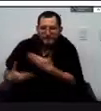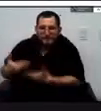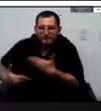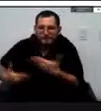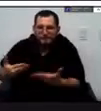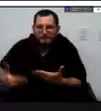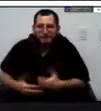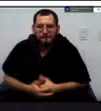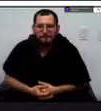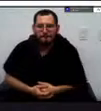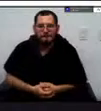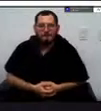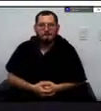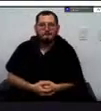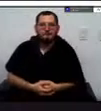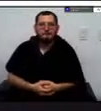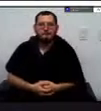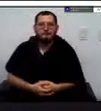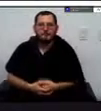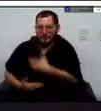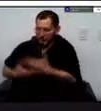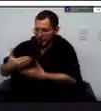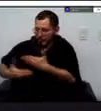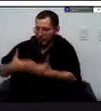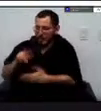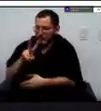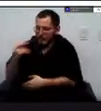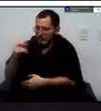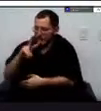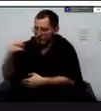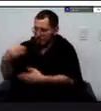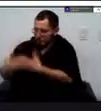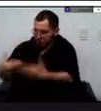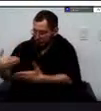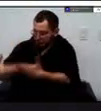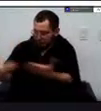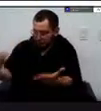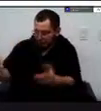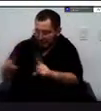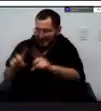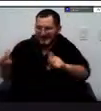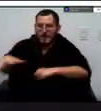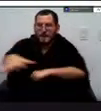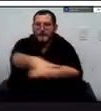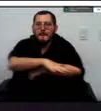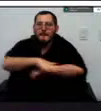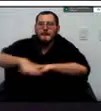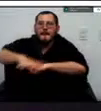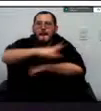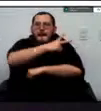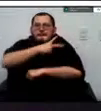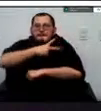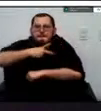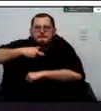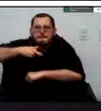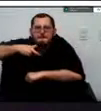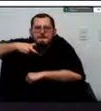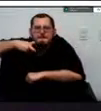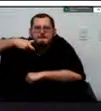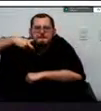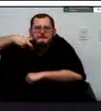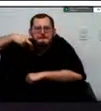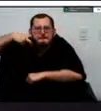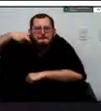del año 2020 entonces para la temporada de sequía no solamente con la fauna